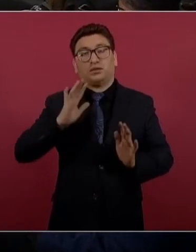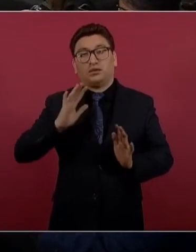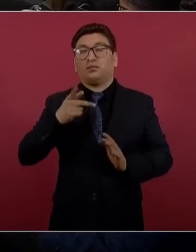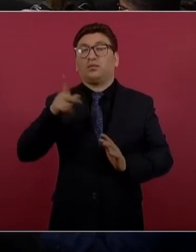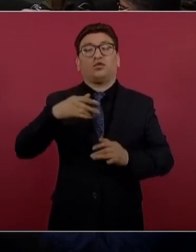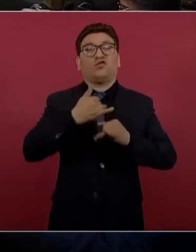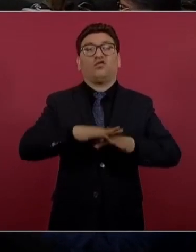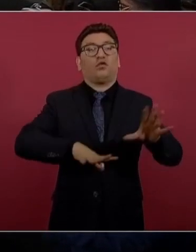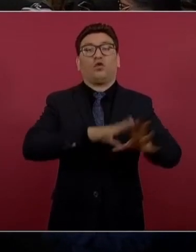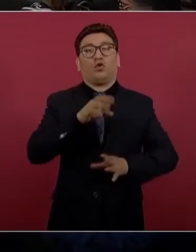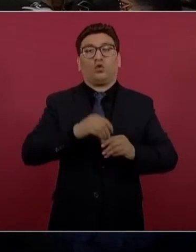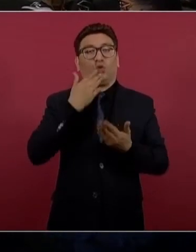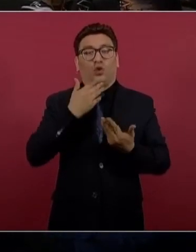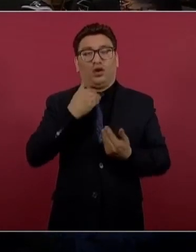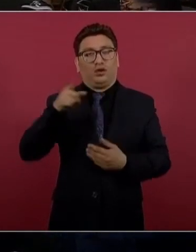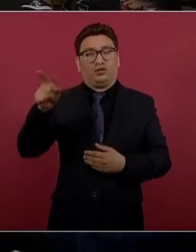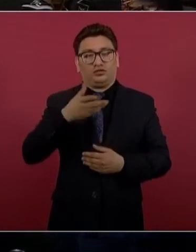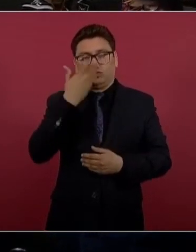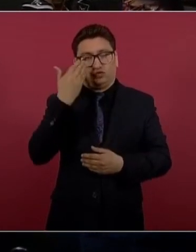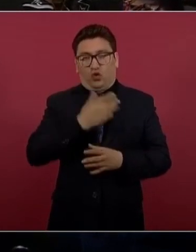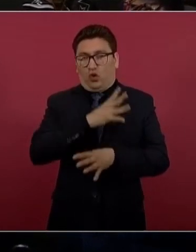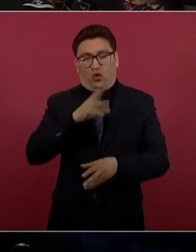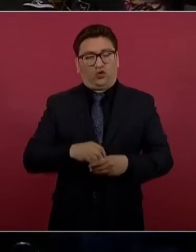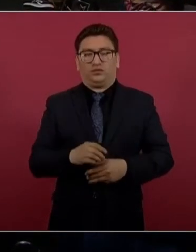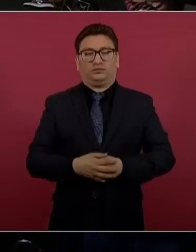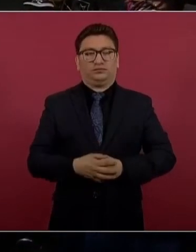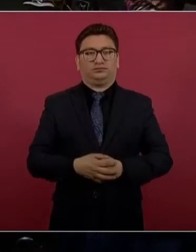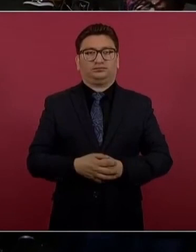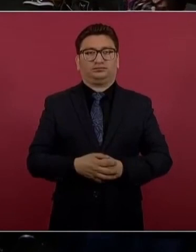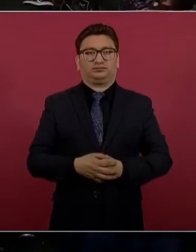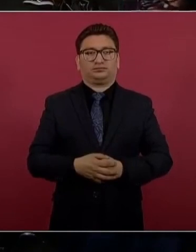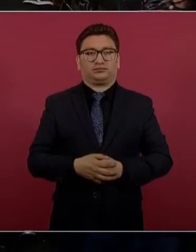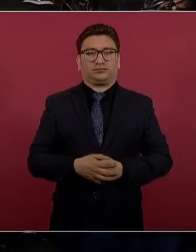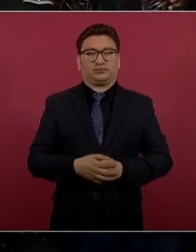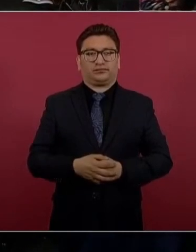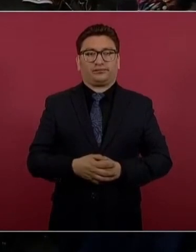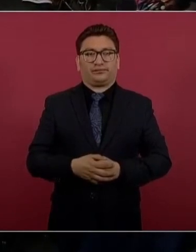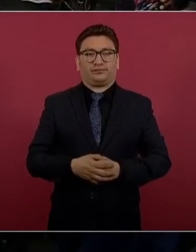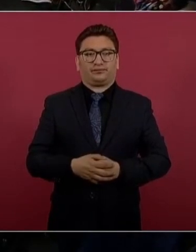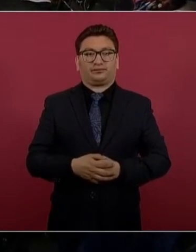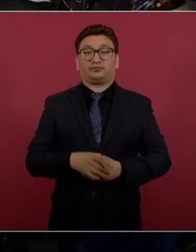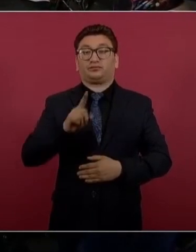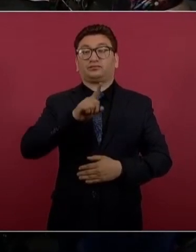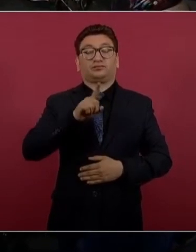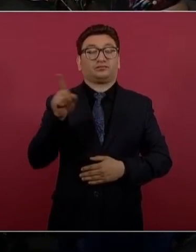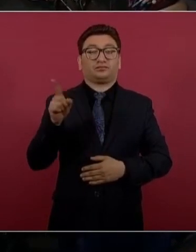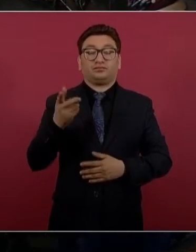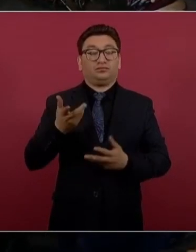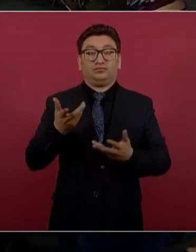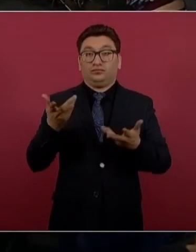no están actuando